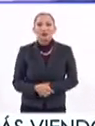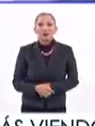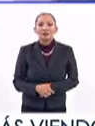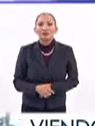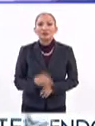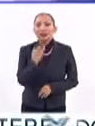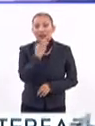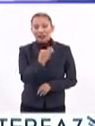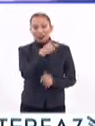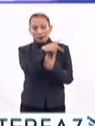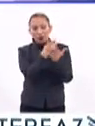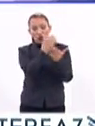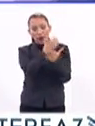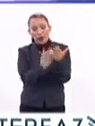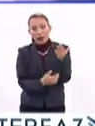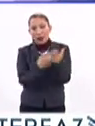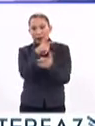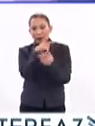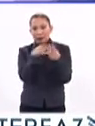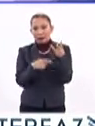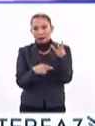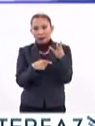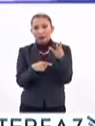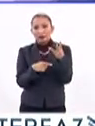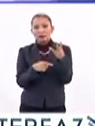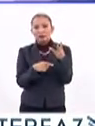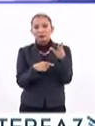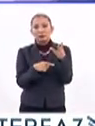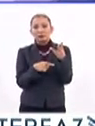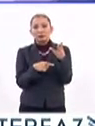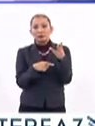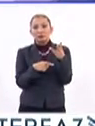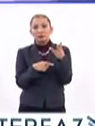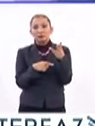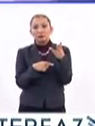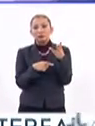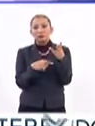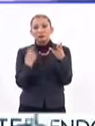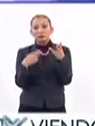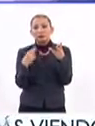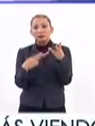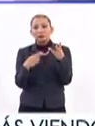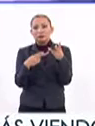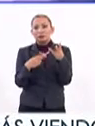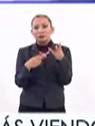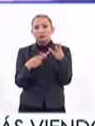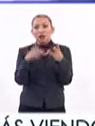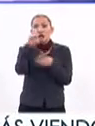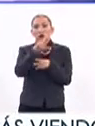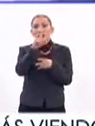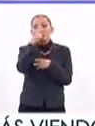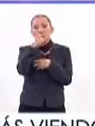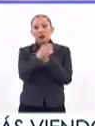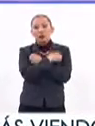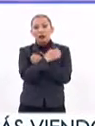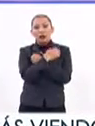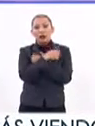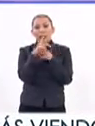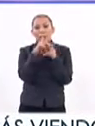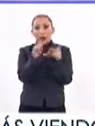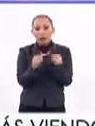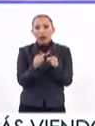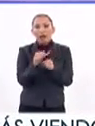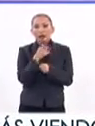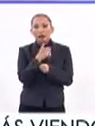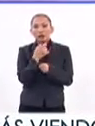fíjate que este programa consiste en tres puntos. Este programa que se llama precisamente Lunes por la educación para la paz. No, esos